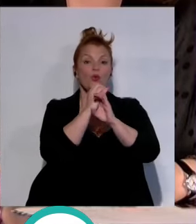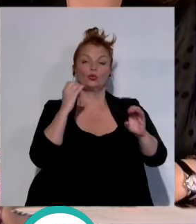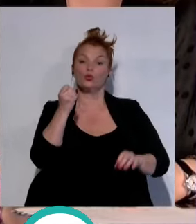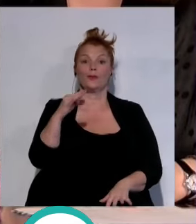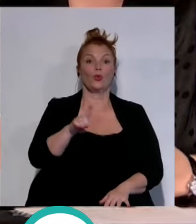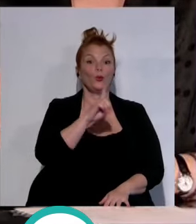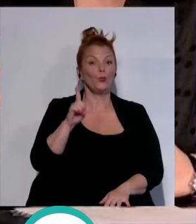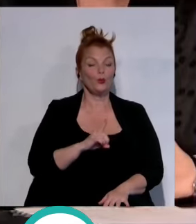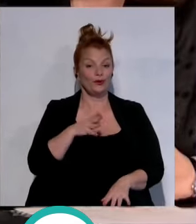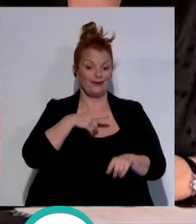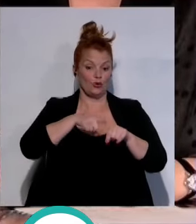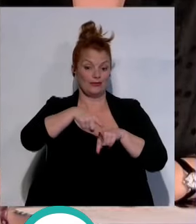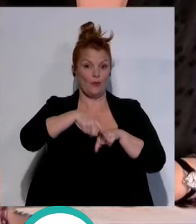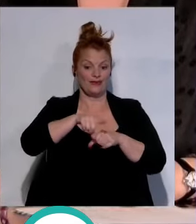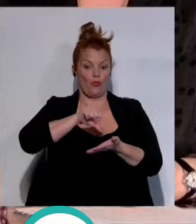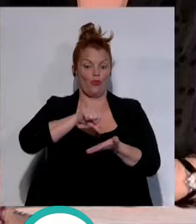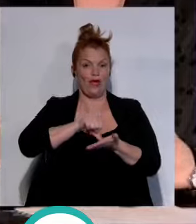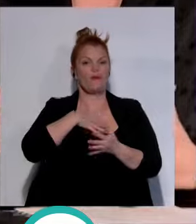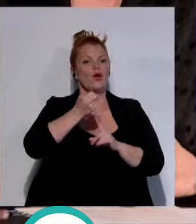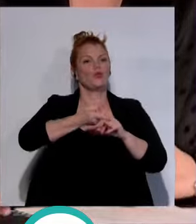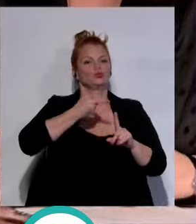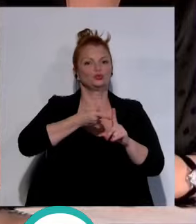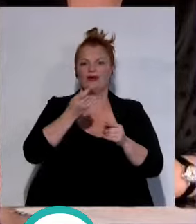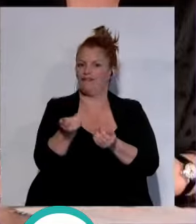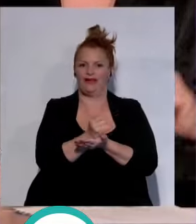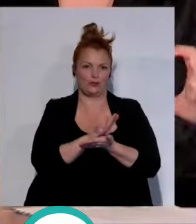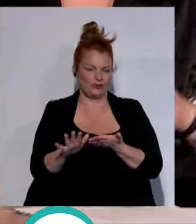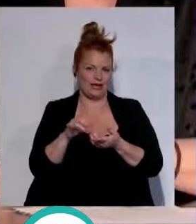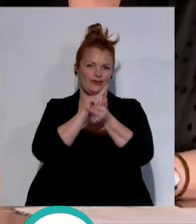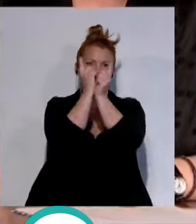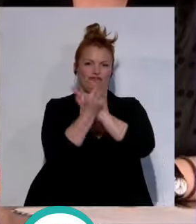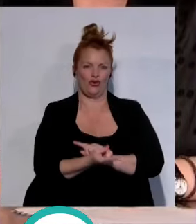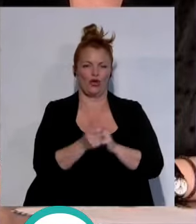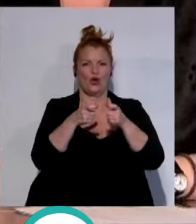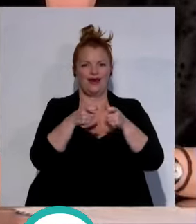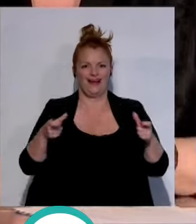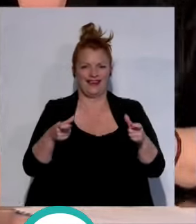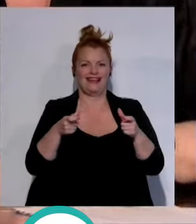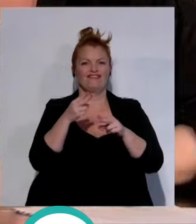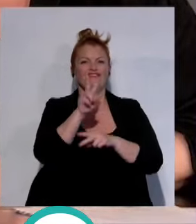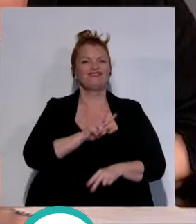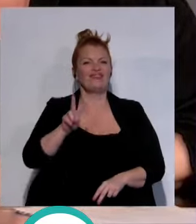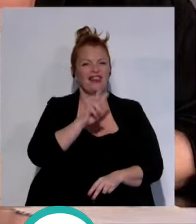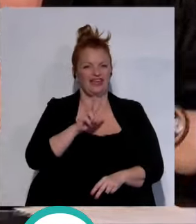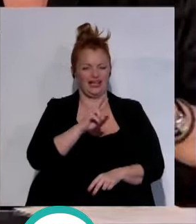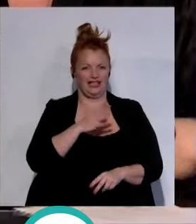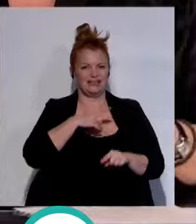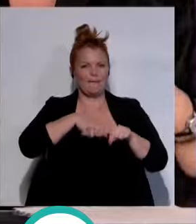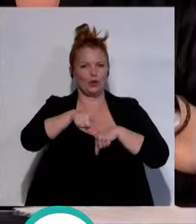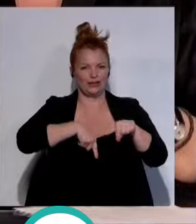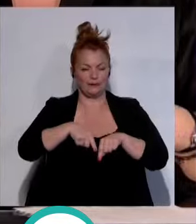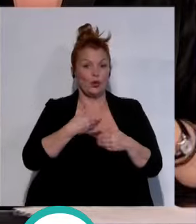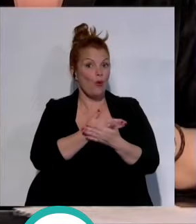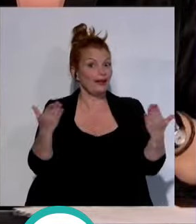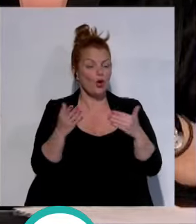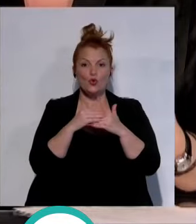transporte urbano se pudiera utilizar de manera gratuita con la tarjeta del consorcio con lo cual cualquier usuario